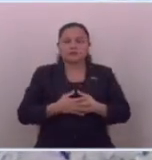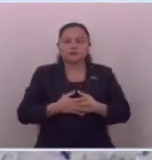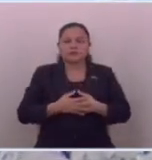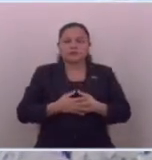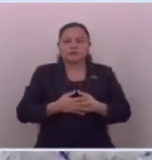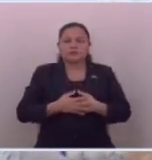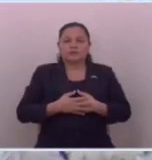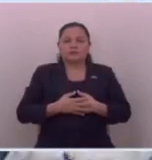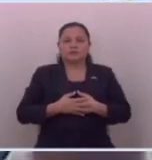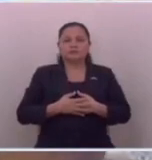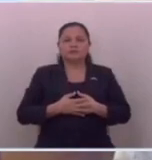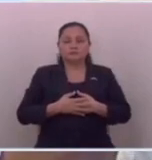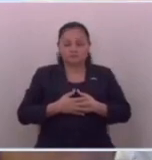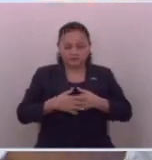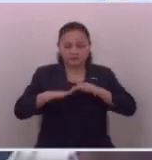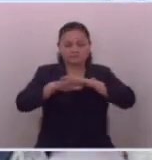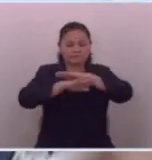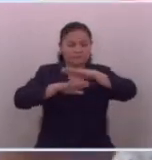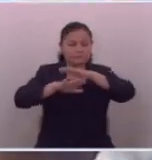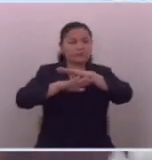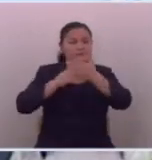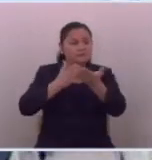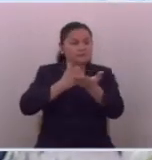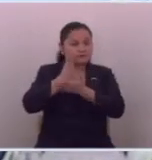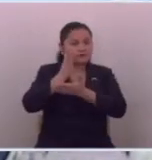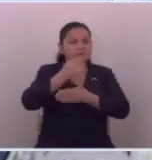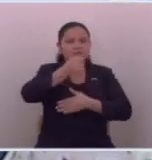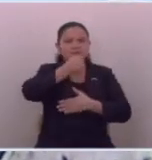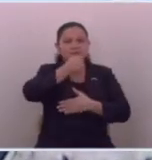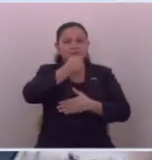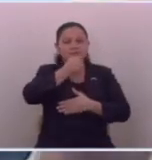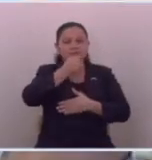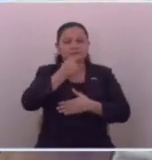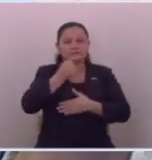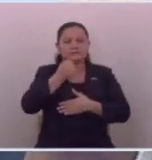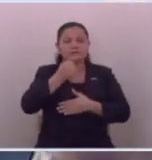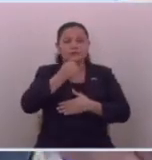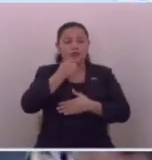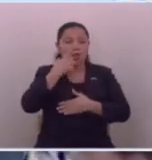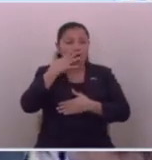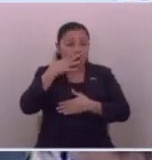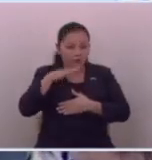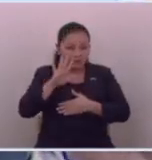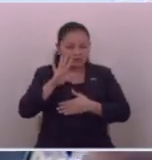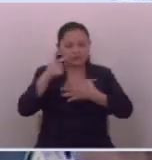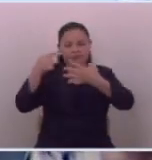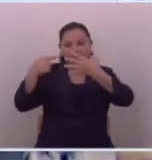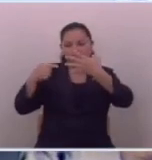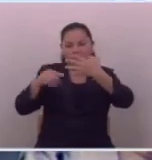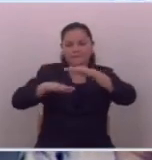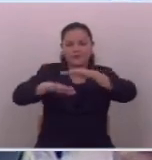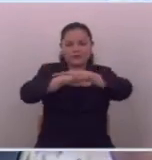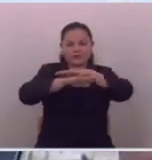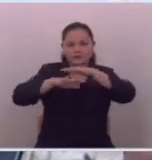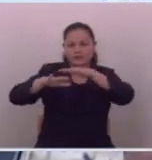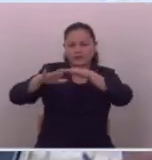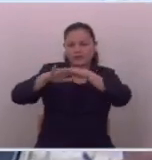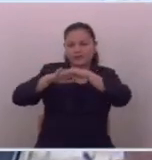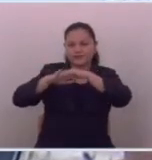es fundamental el acceso a esta y uno de esos principios básicos